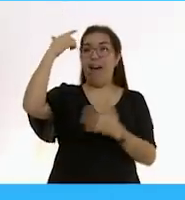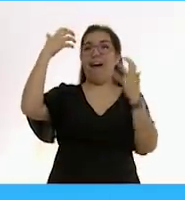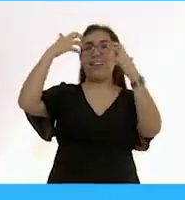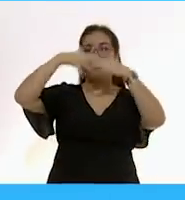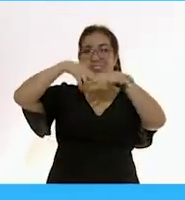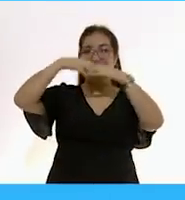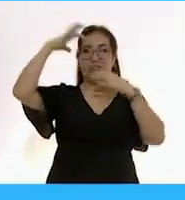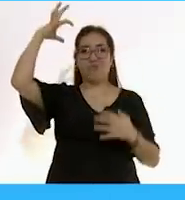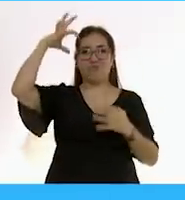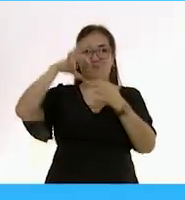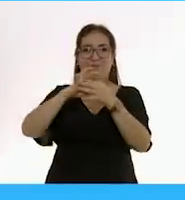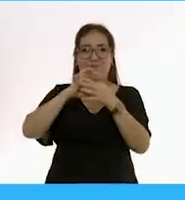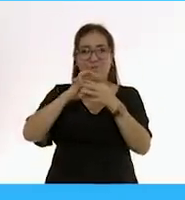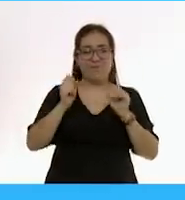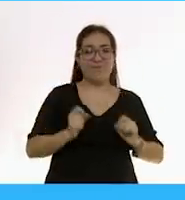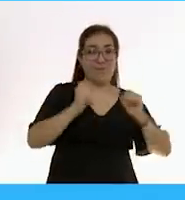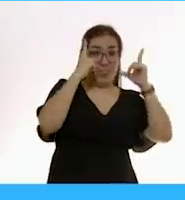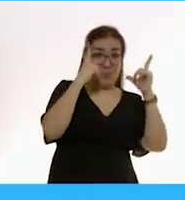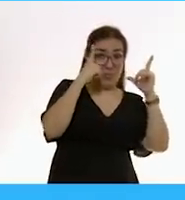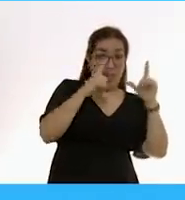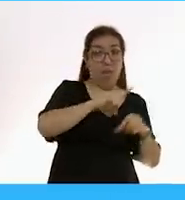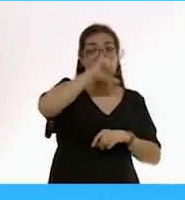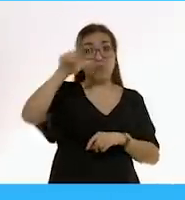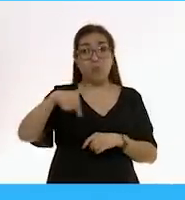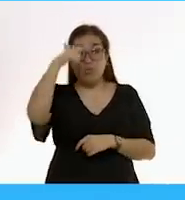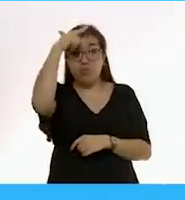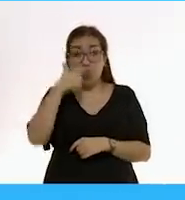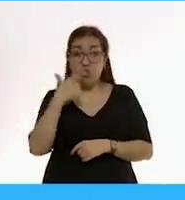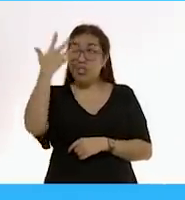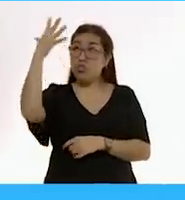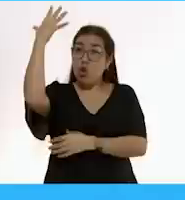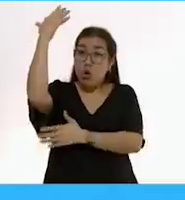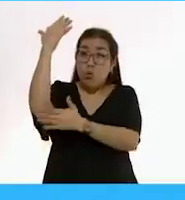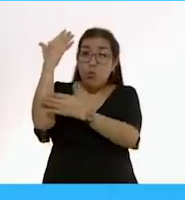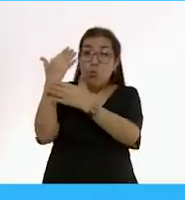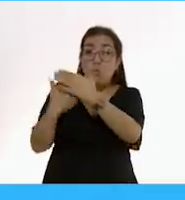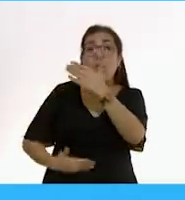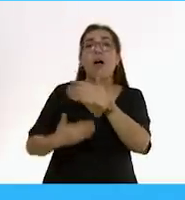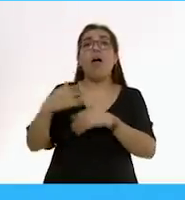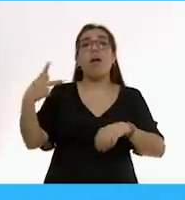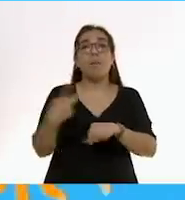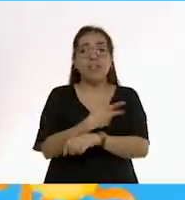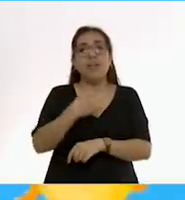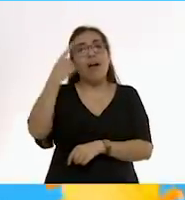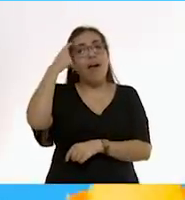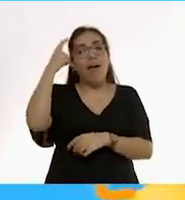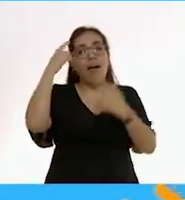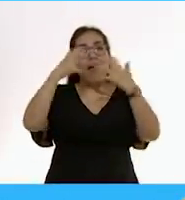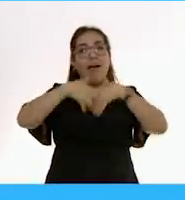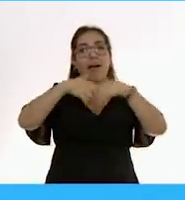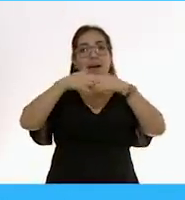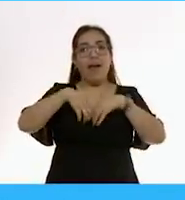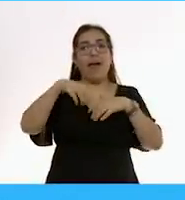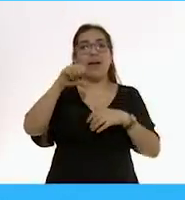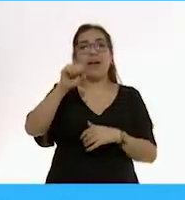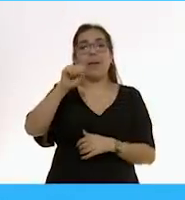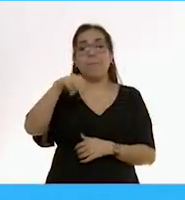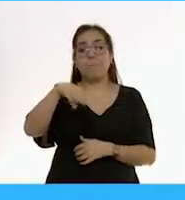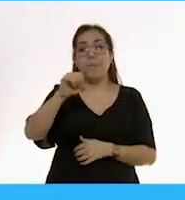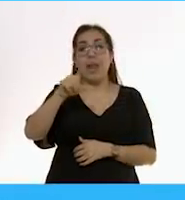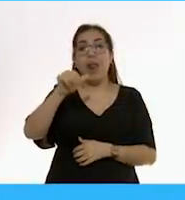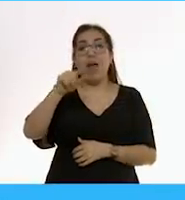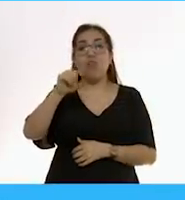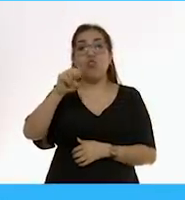listos para empezar el día. En la noche, cuando se mete el sol, secreta nuestro cerebro melatonina, y le manda al cerebro el mensaje de